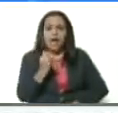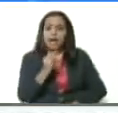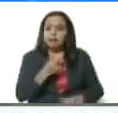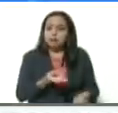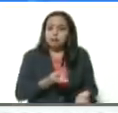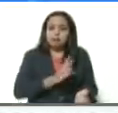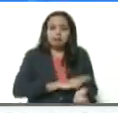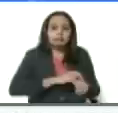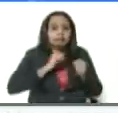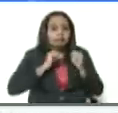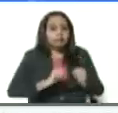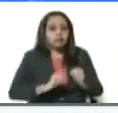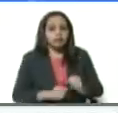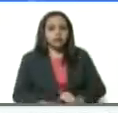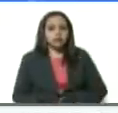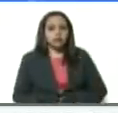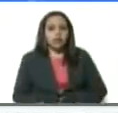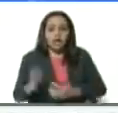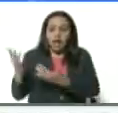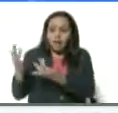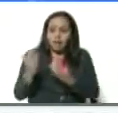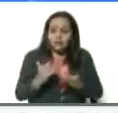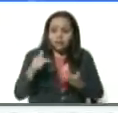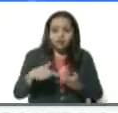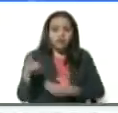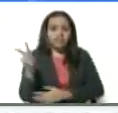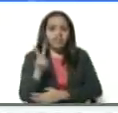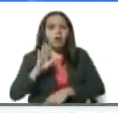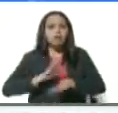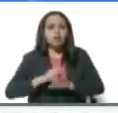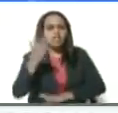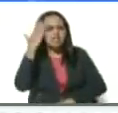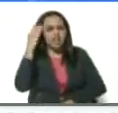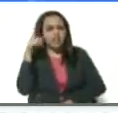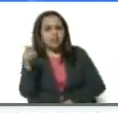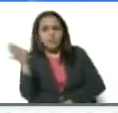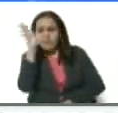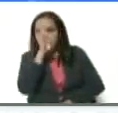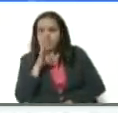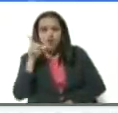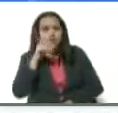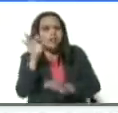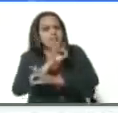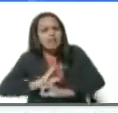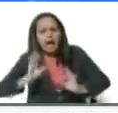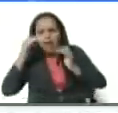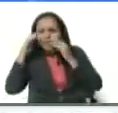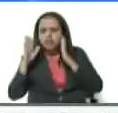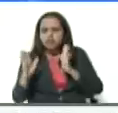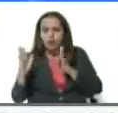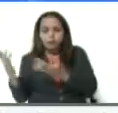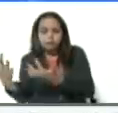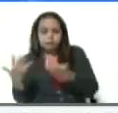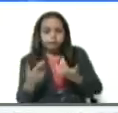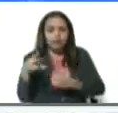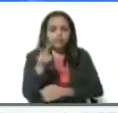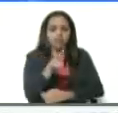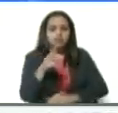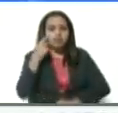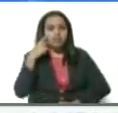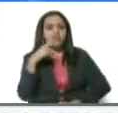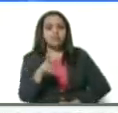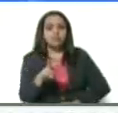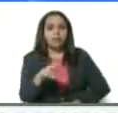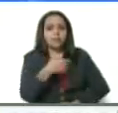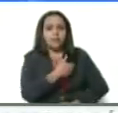graves. Se están viniendo hacia nuestra patria porque saben que no tienen ningún tipo de atención. Bueno, ya vimos que el presidente